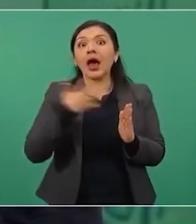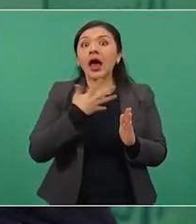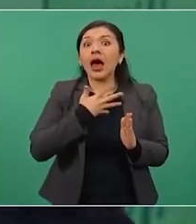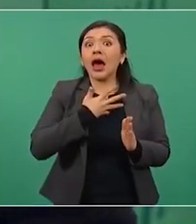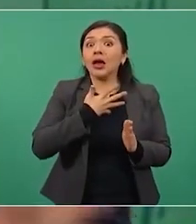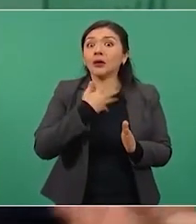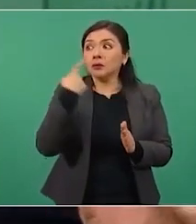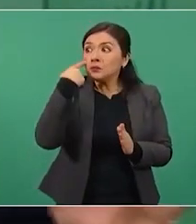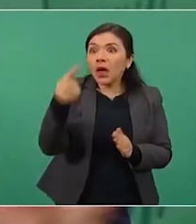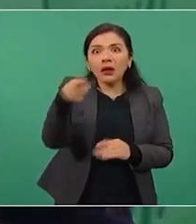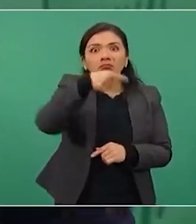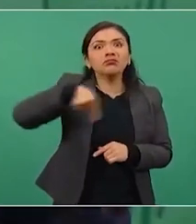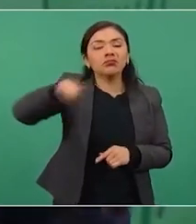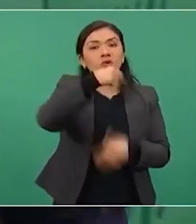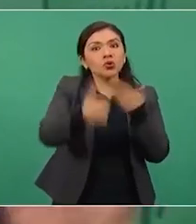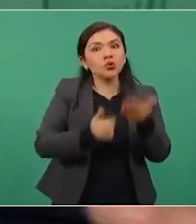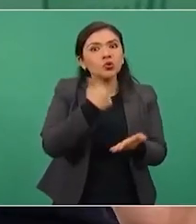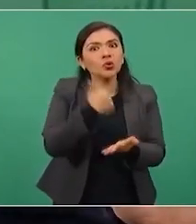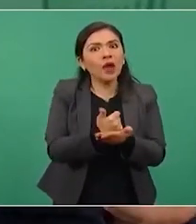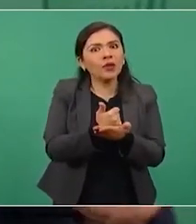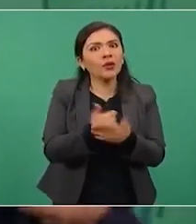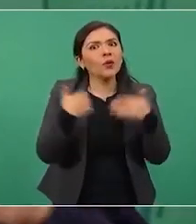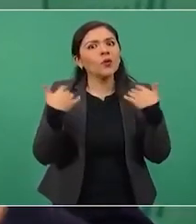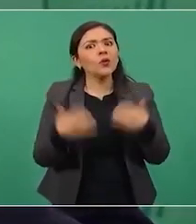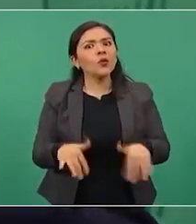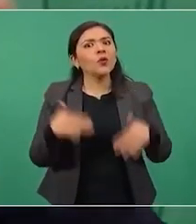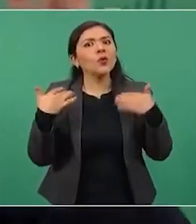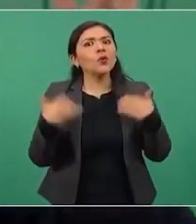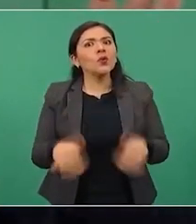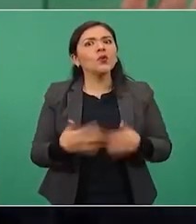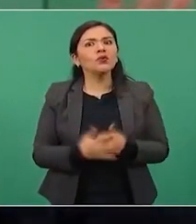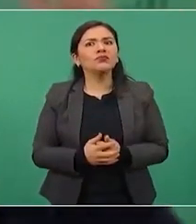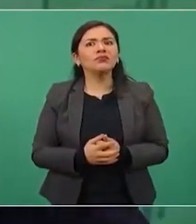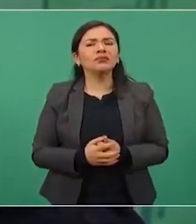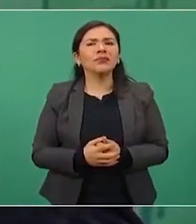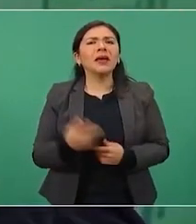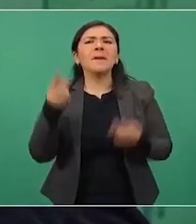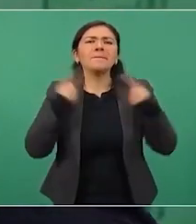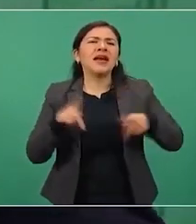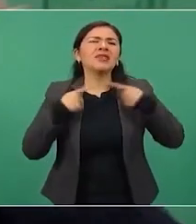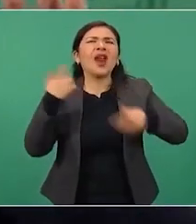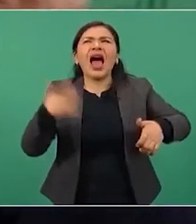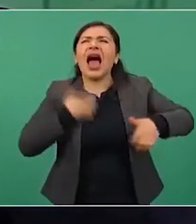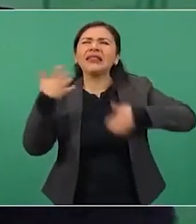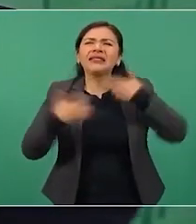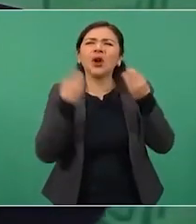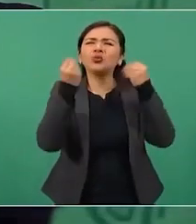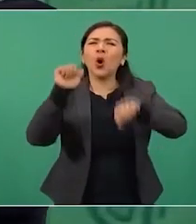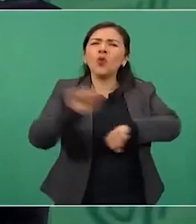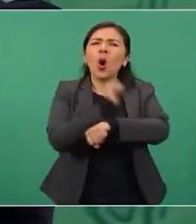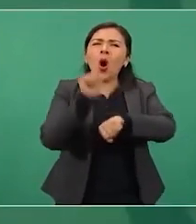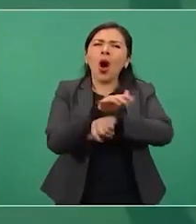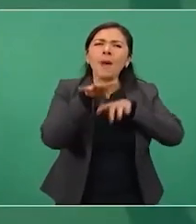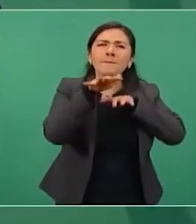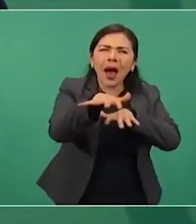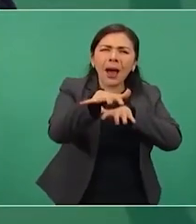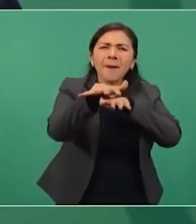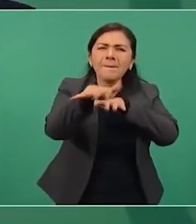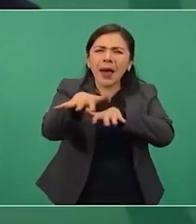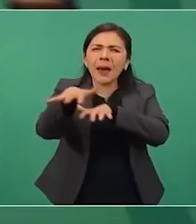ciudad, están las quejas por el tráfico, está el centro